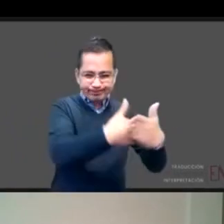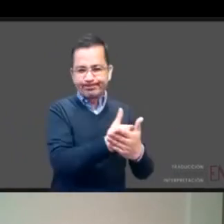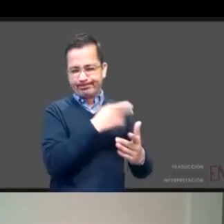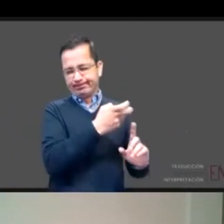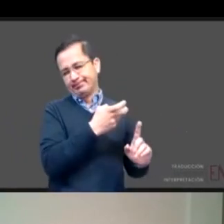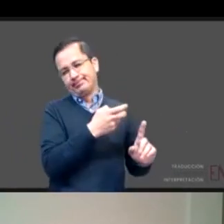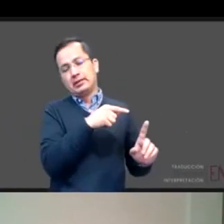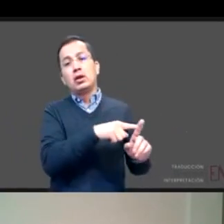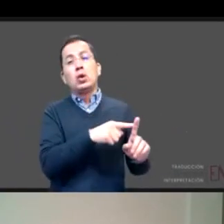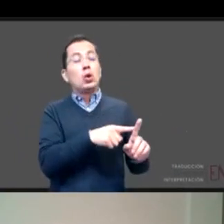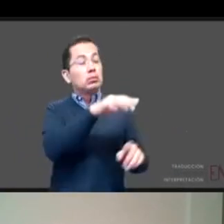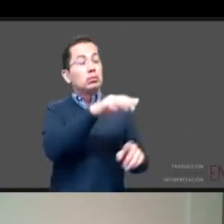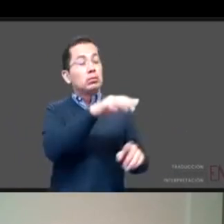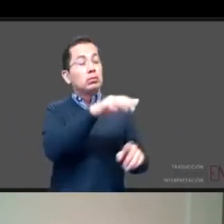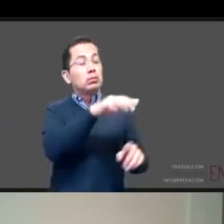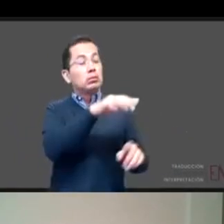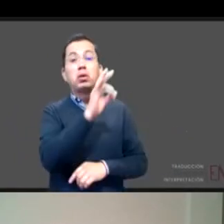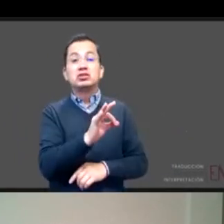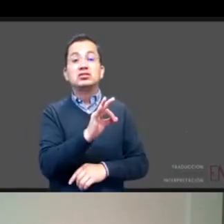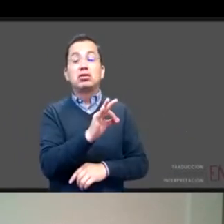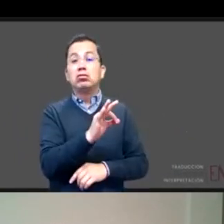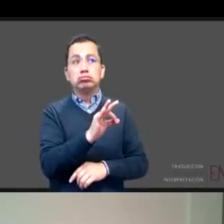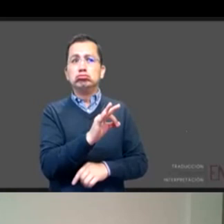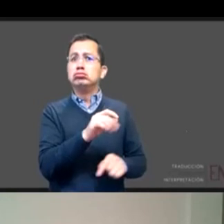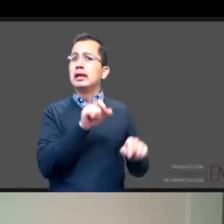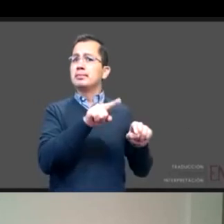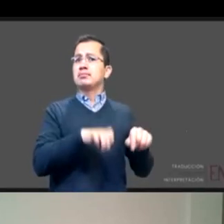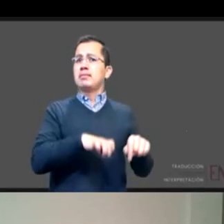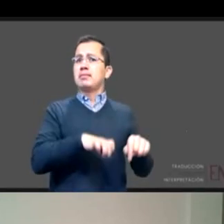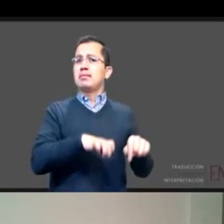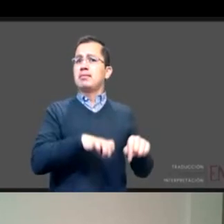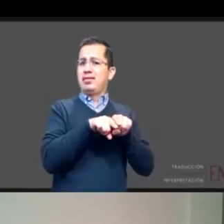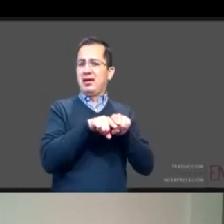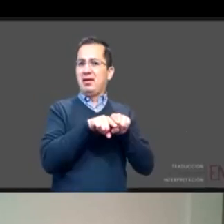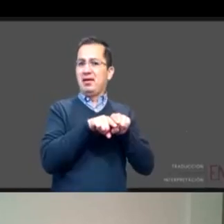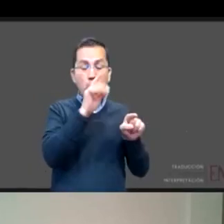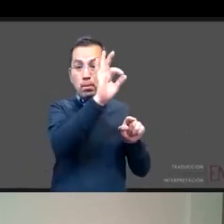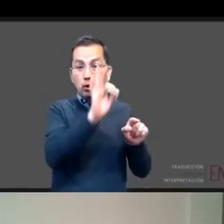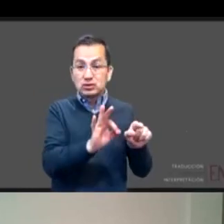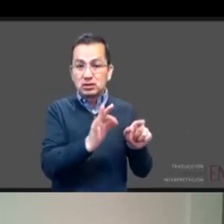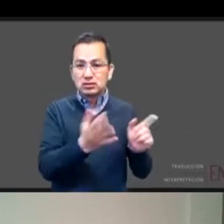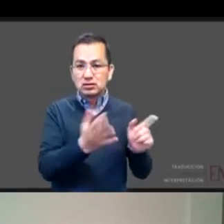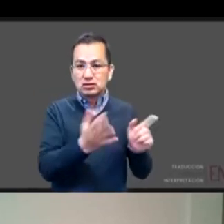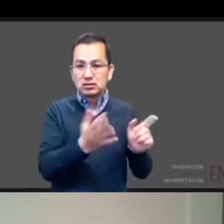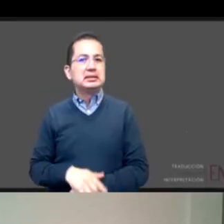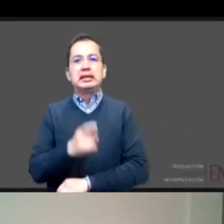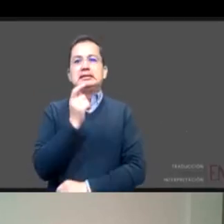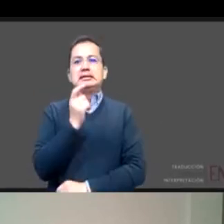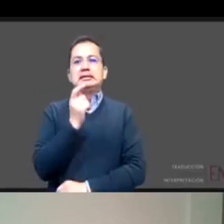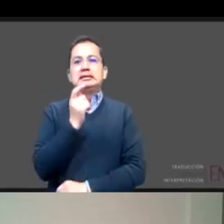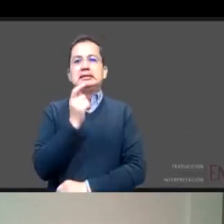el progenitor era de la misma edad. Es decir, estamos hablando precisamente de